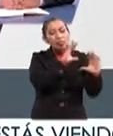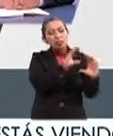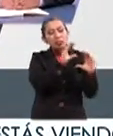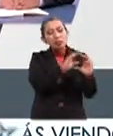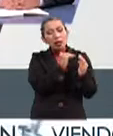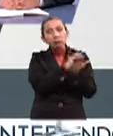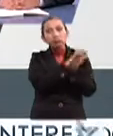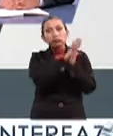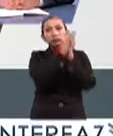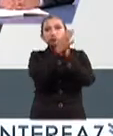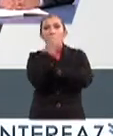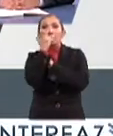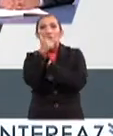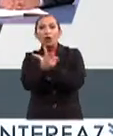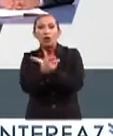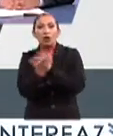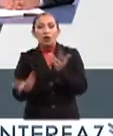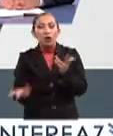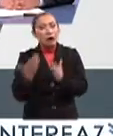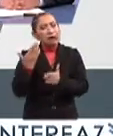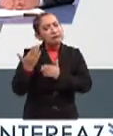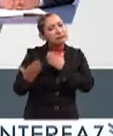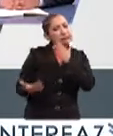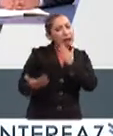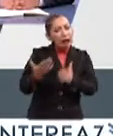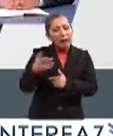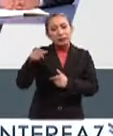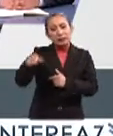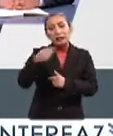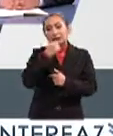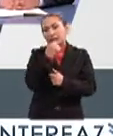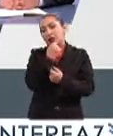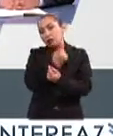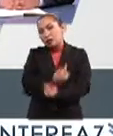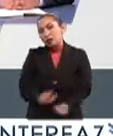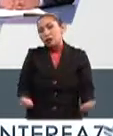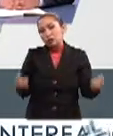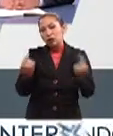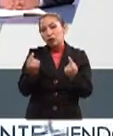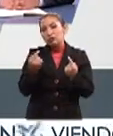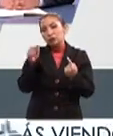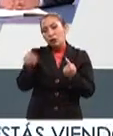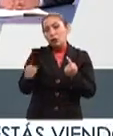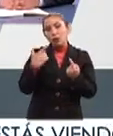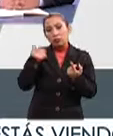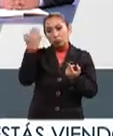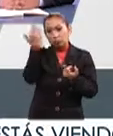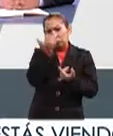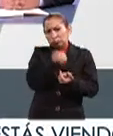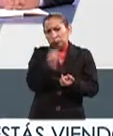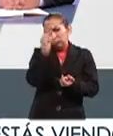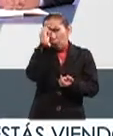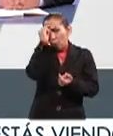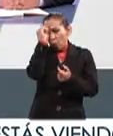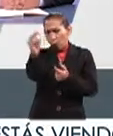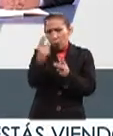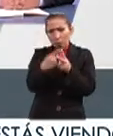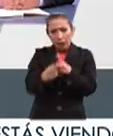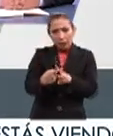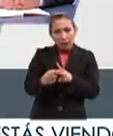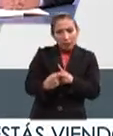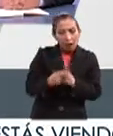desarrollarse de mejor manera, ¿no? A veces estos chicos con capacidades especiales para las